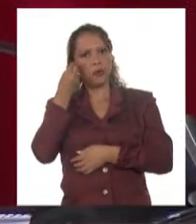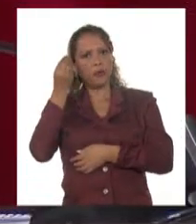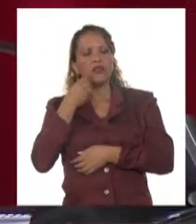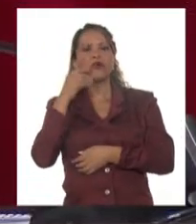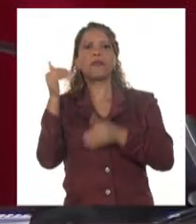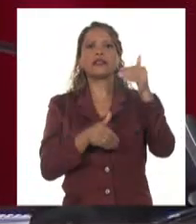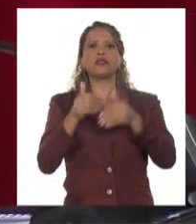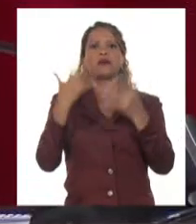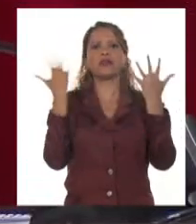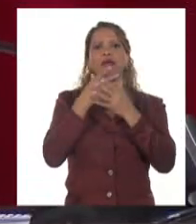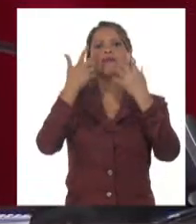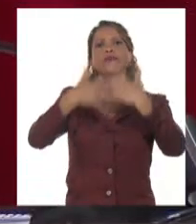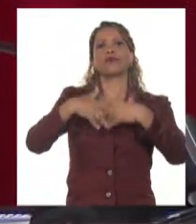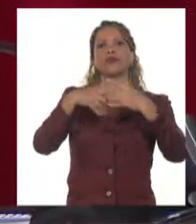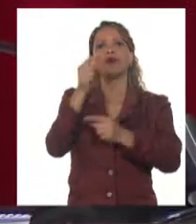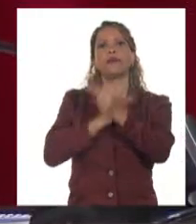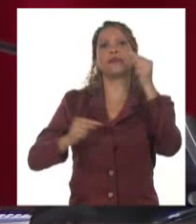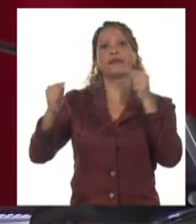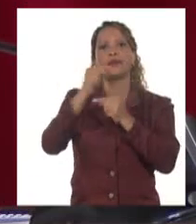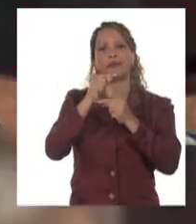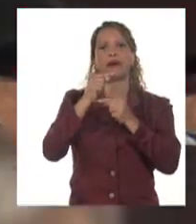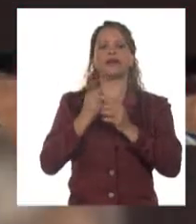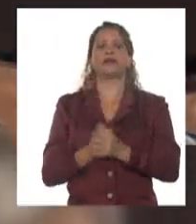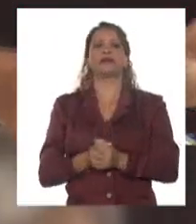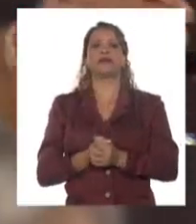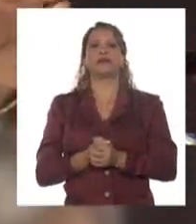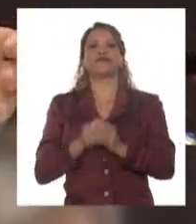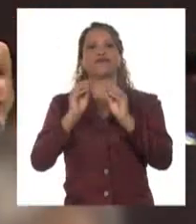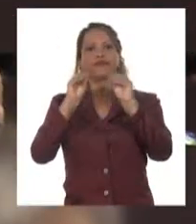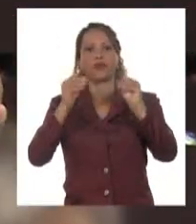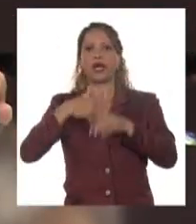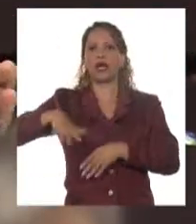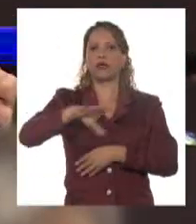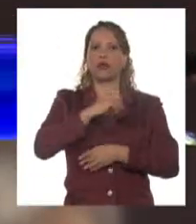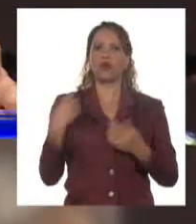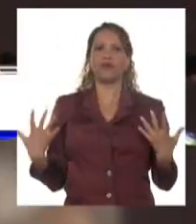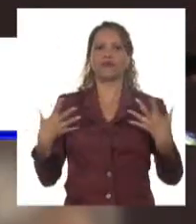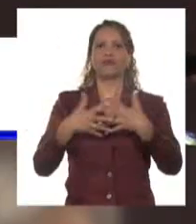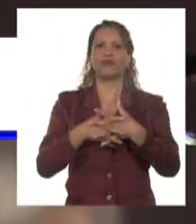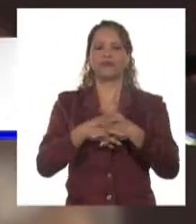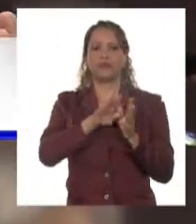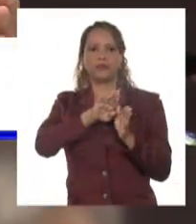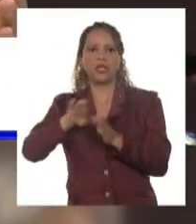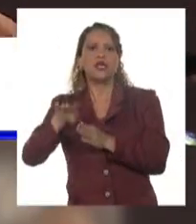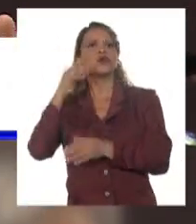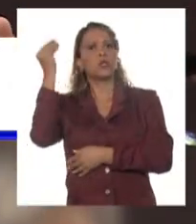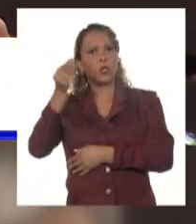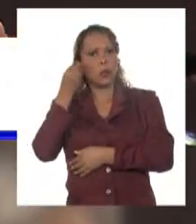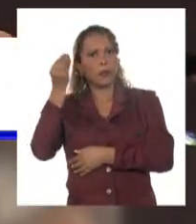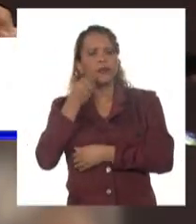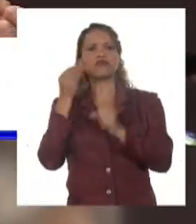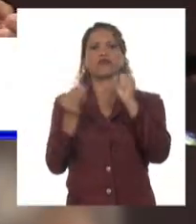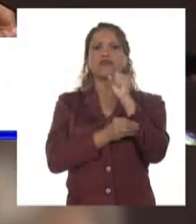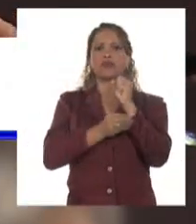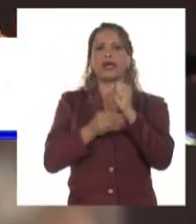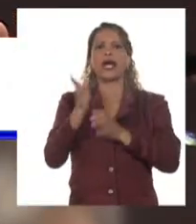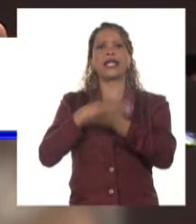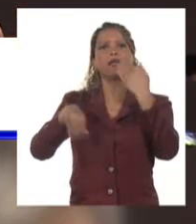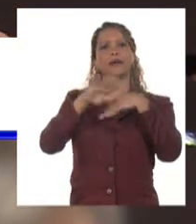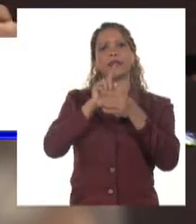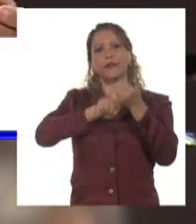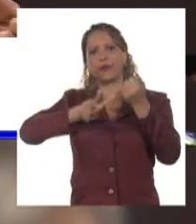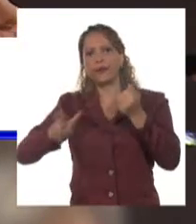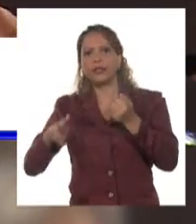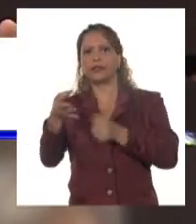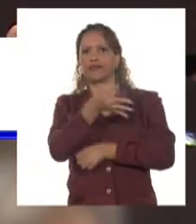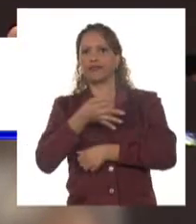productores principales. Y hay que escuchar a los productores. Y yo pienso que hay muchas potencialidades a nivel de provincia, a nivel de